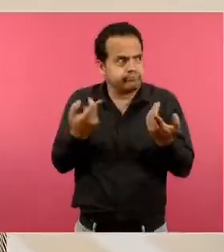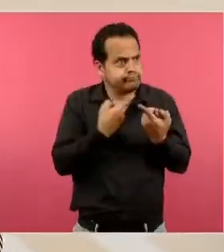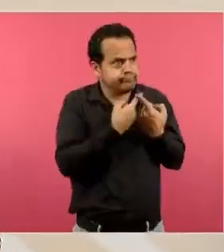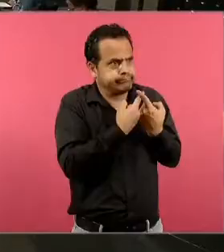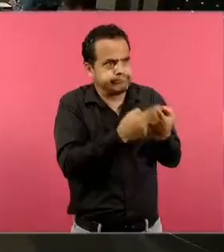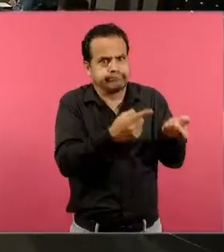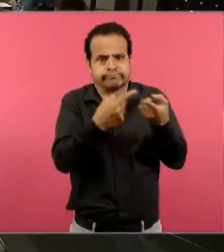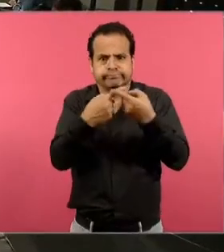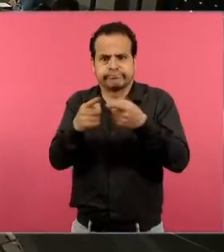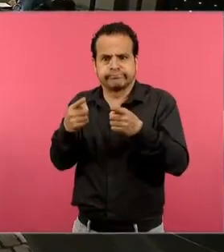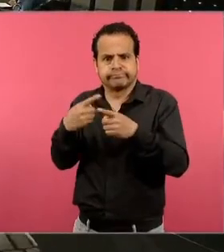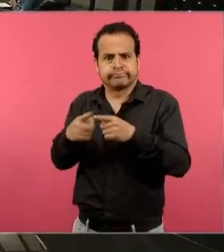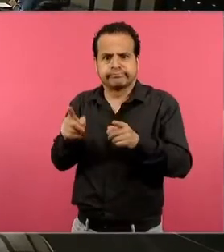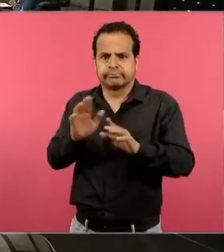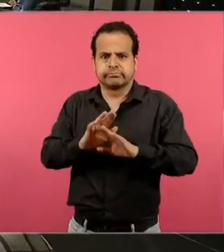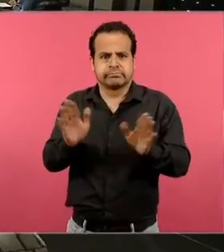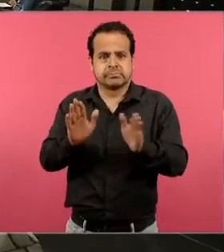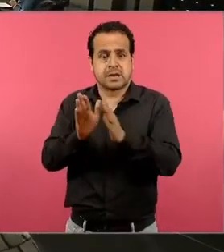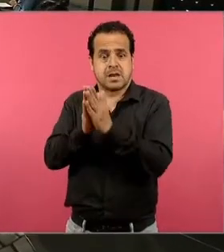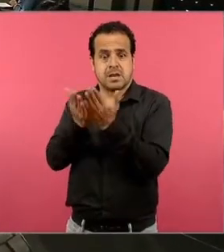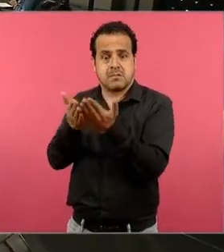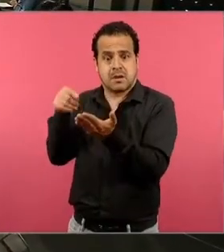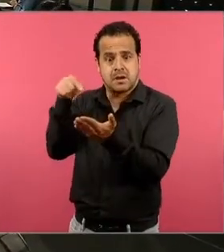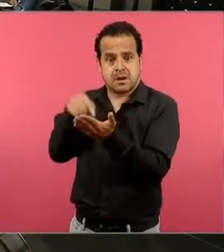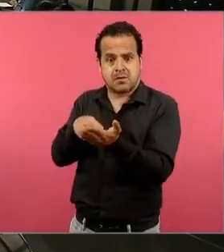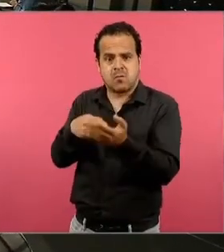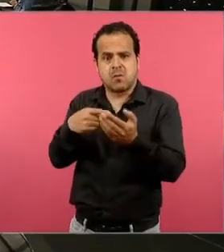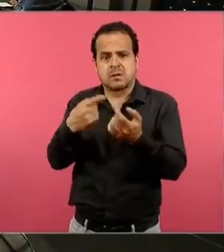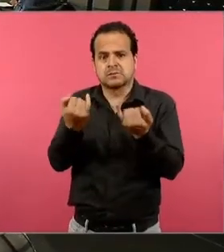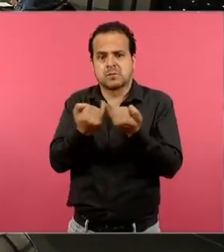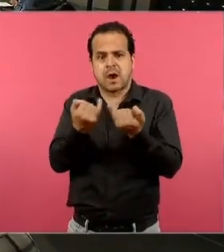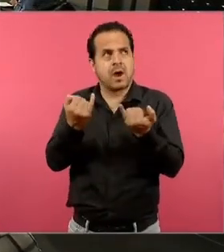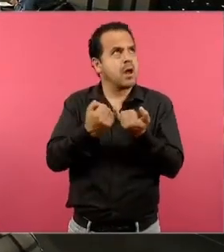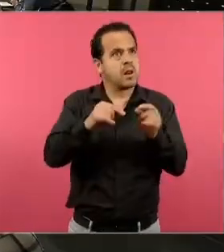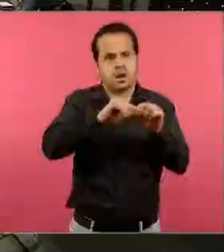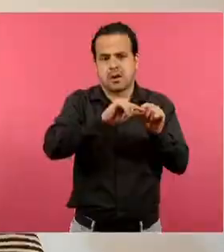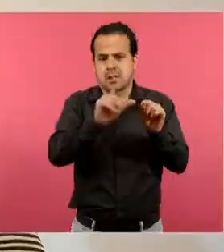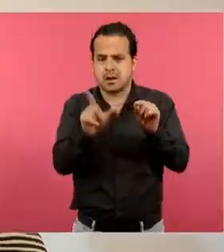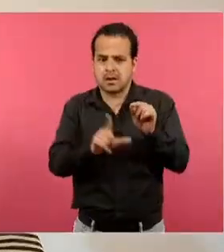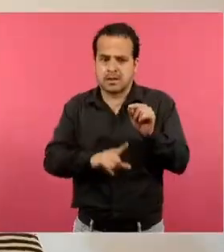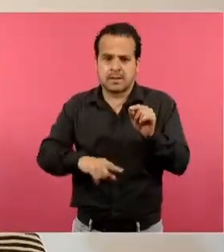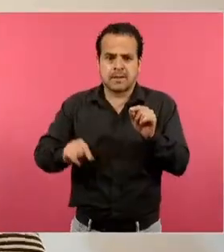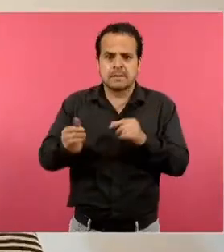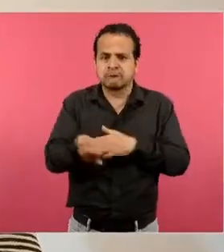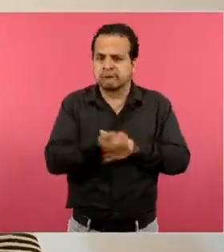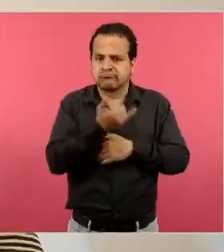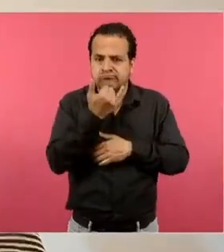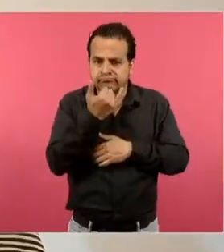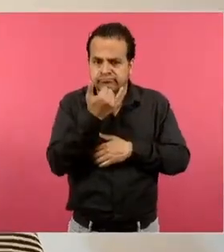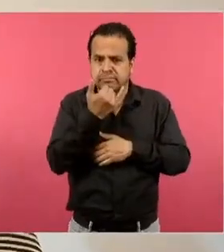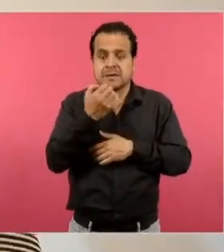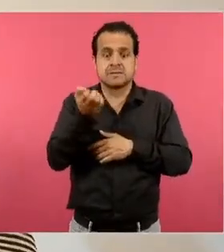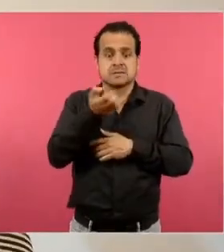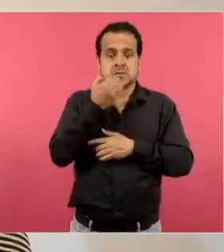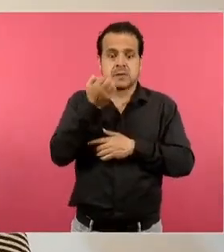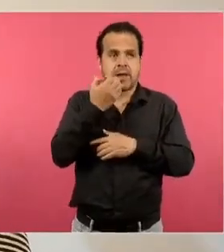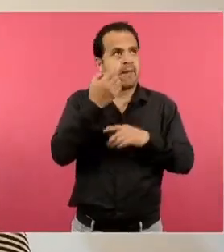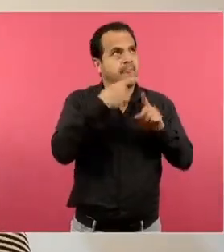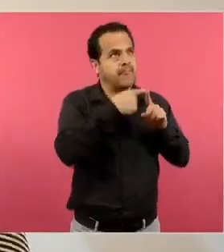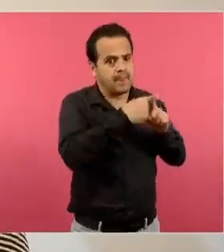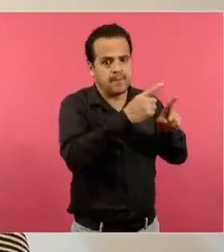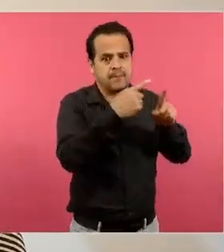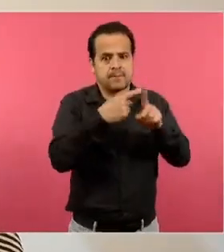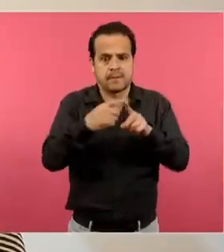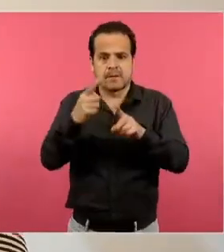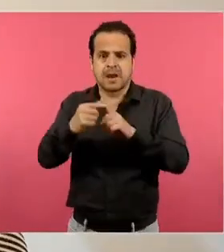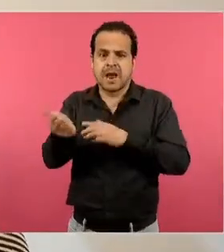el mismo para todos y en todo lugar del país, pues eso solo ocurre en nuestras cabezas, porque las escuelas son diversas y lo que tenemos que